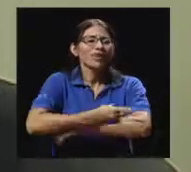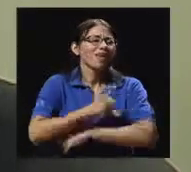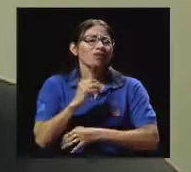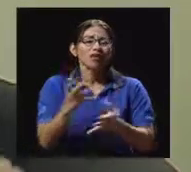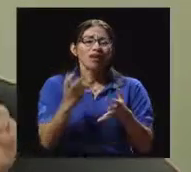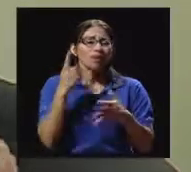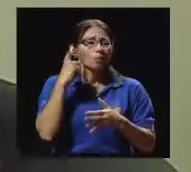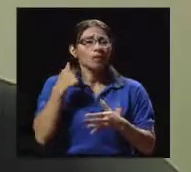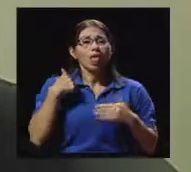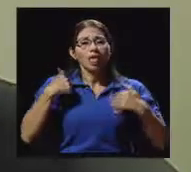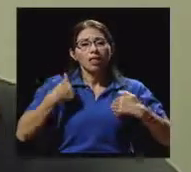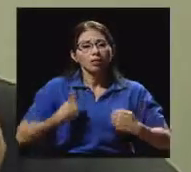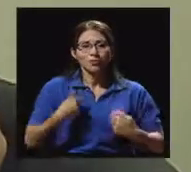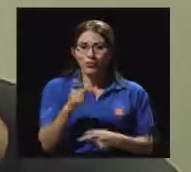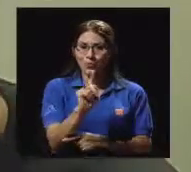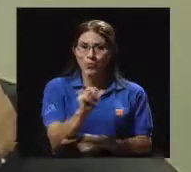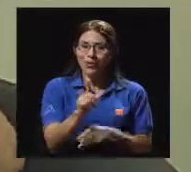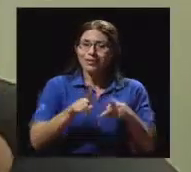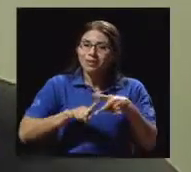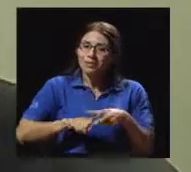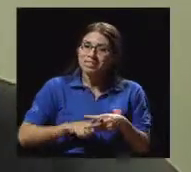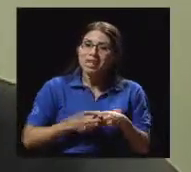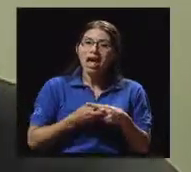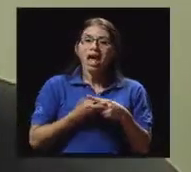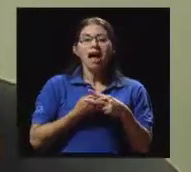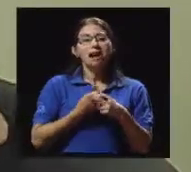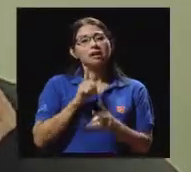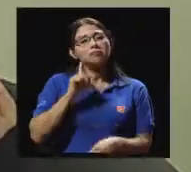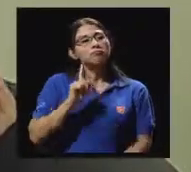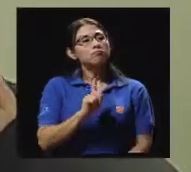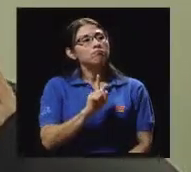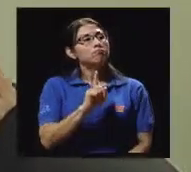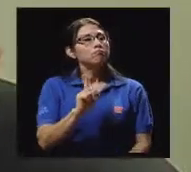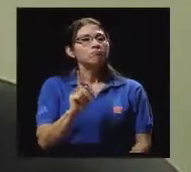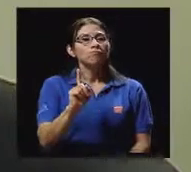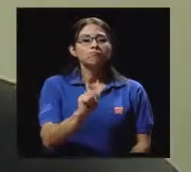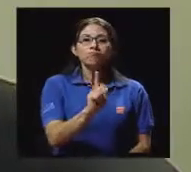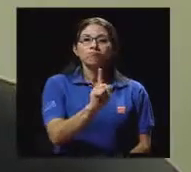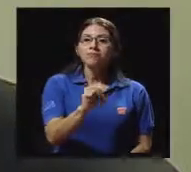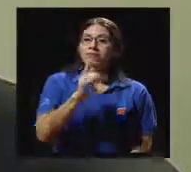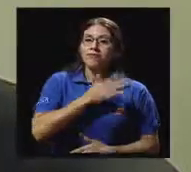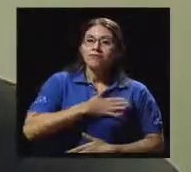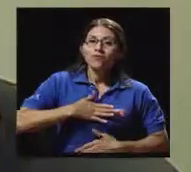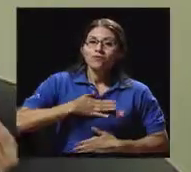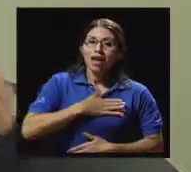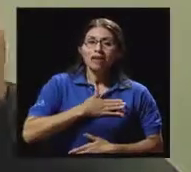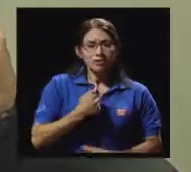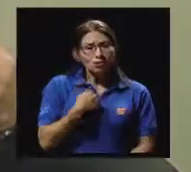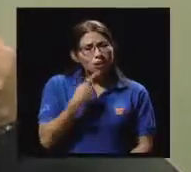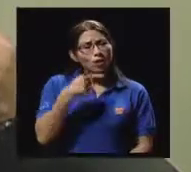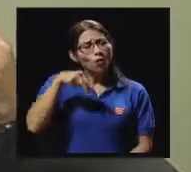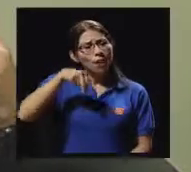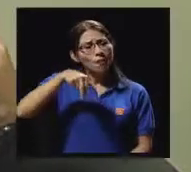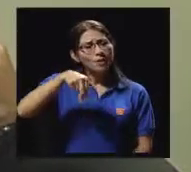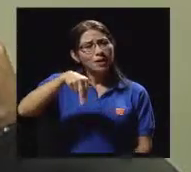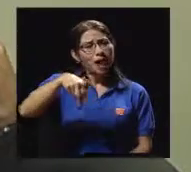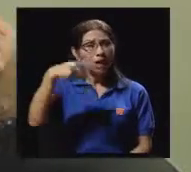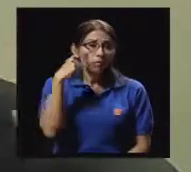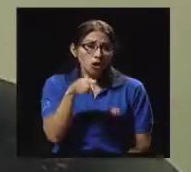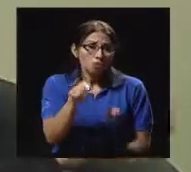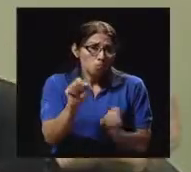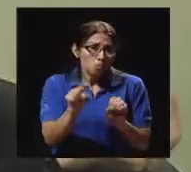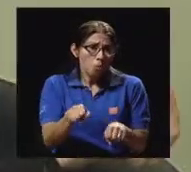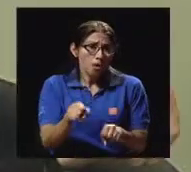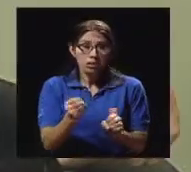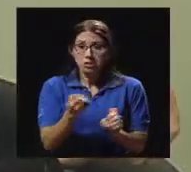cansado, sino es como empezar a salir y disfrutar lo que hago. Digo caminar porque es lo más accesible si no hay